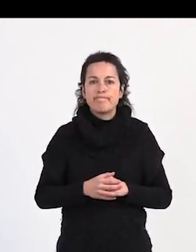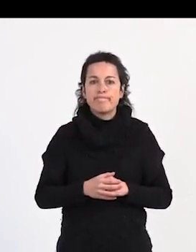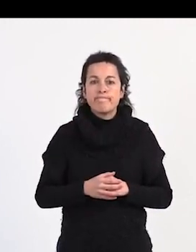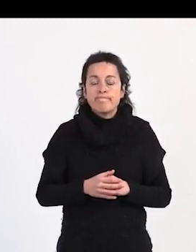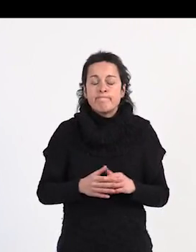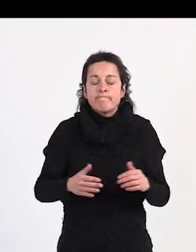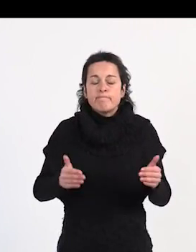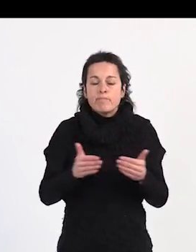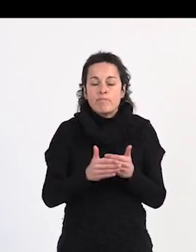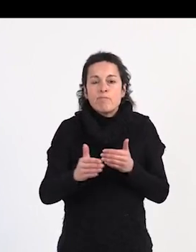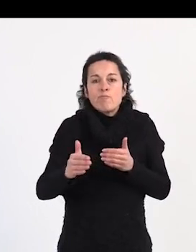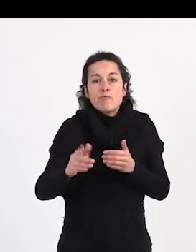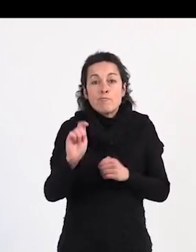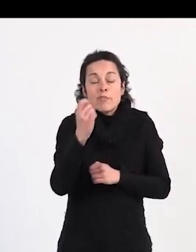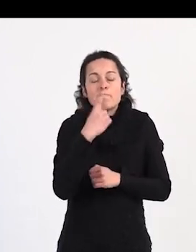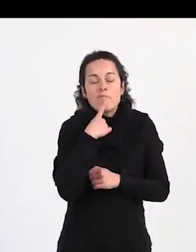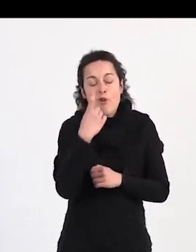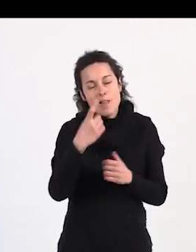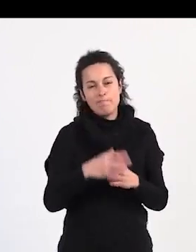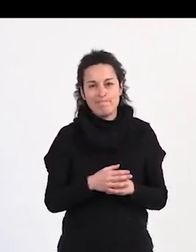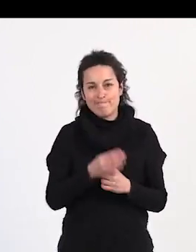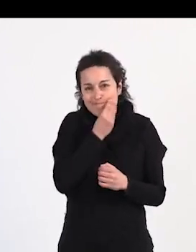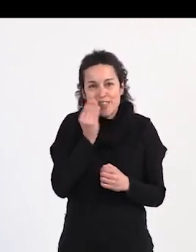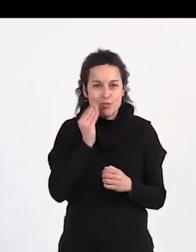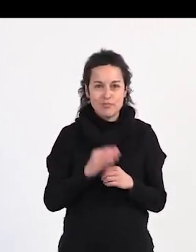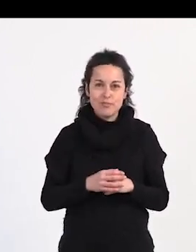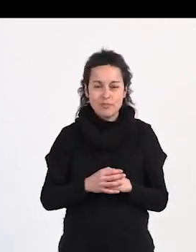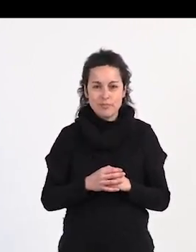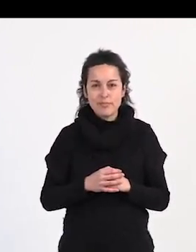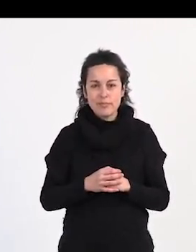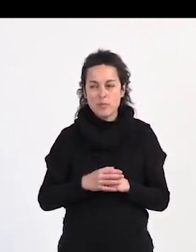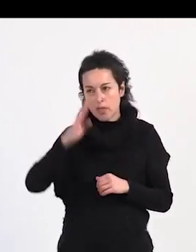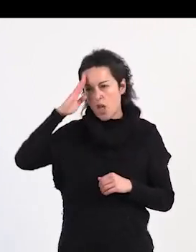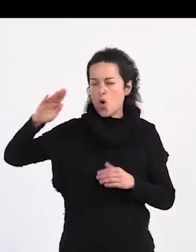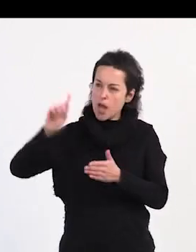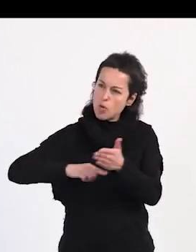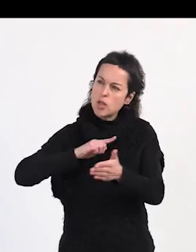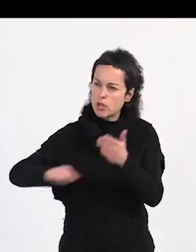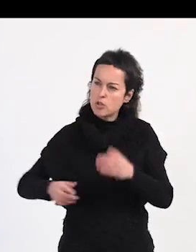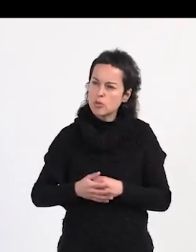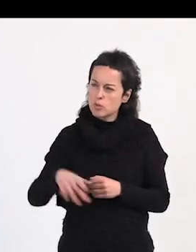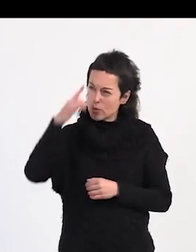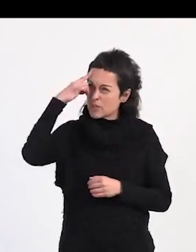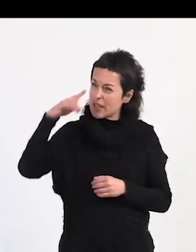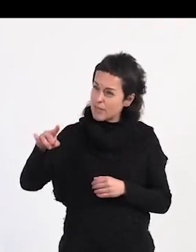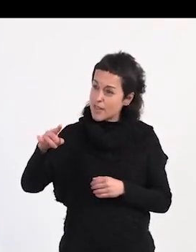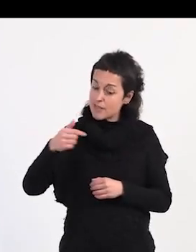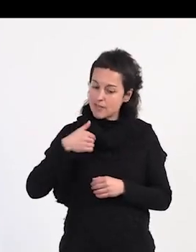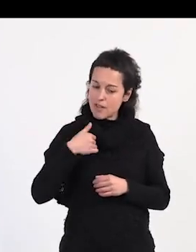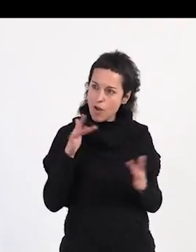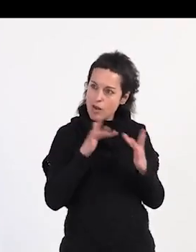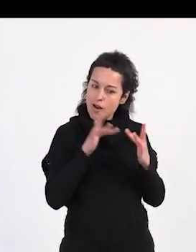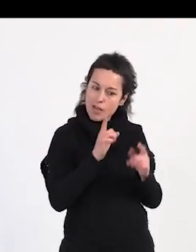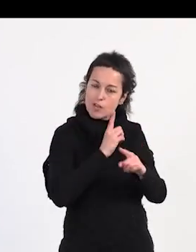Esperemos que algún día lo logremos. Nada, besos. Hola, bonicinista. ¿Sabías que cuando he mantenido